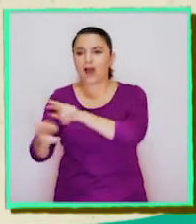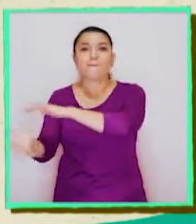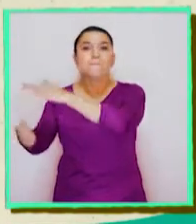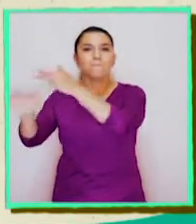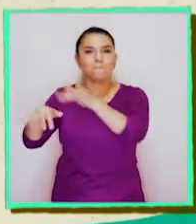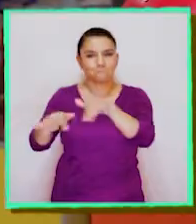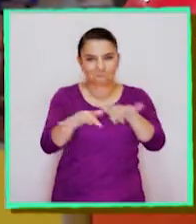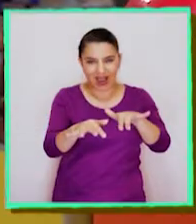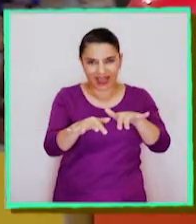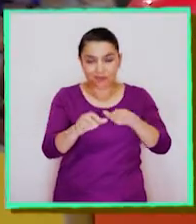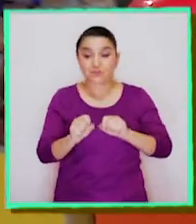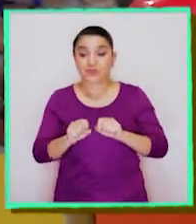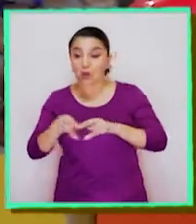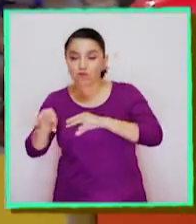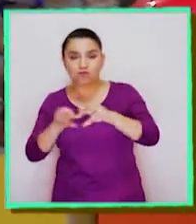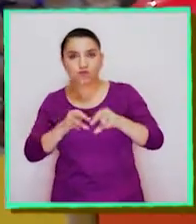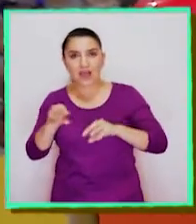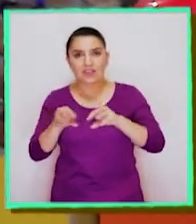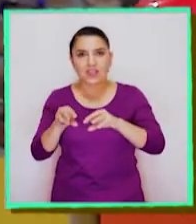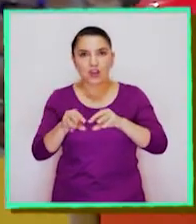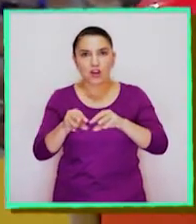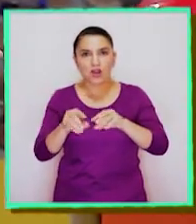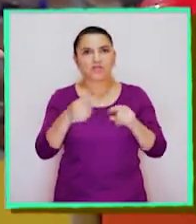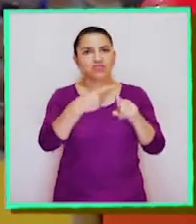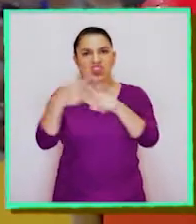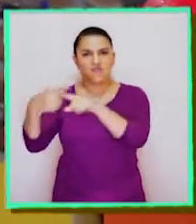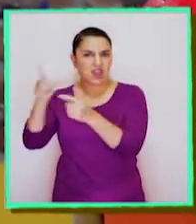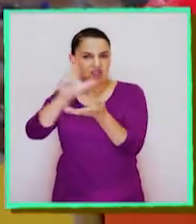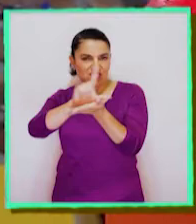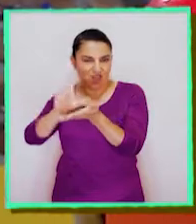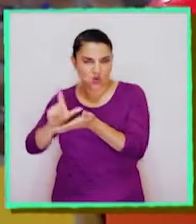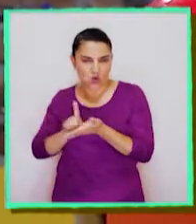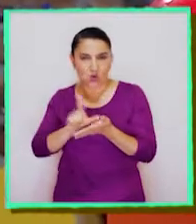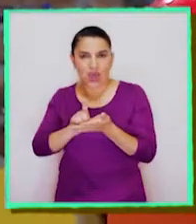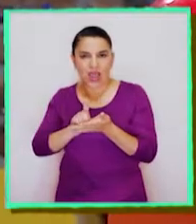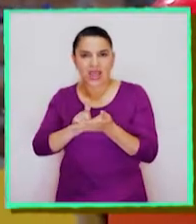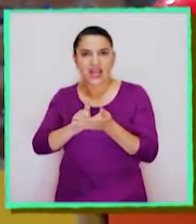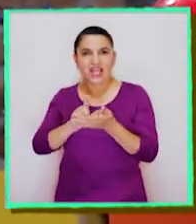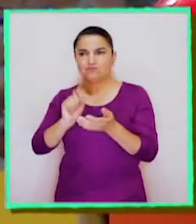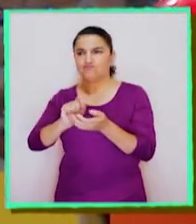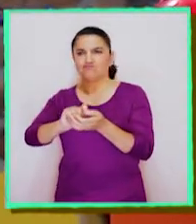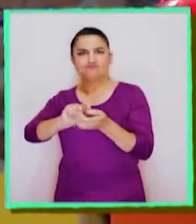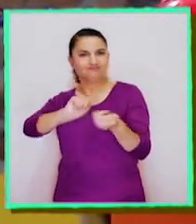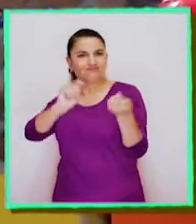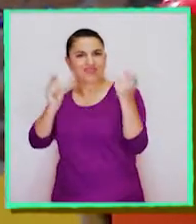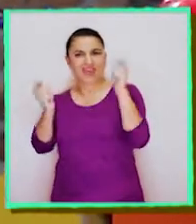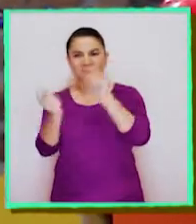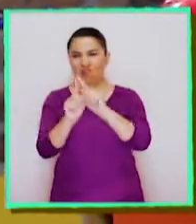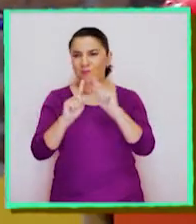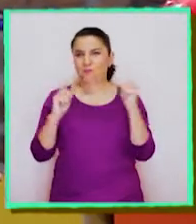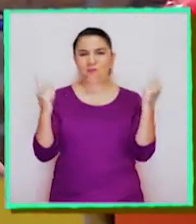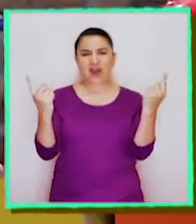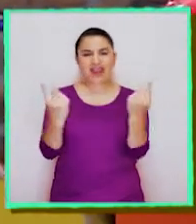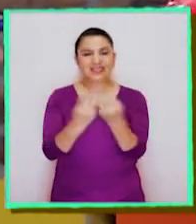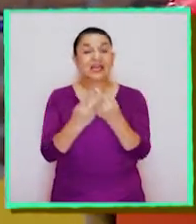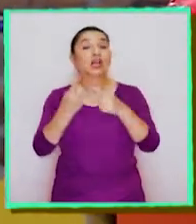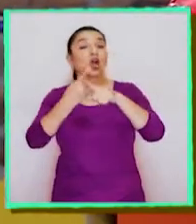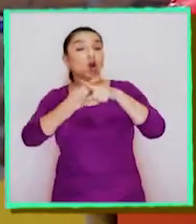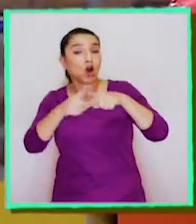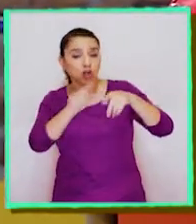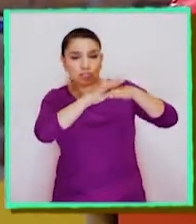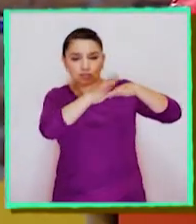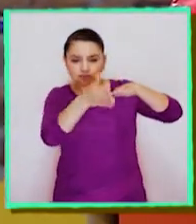mar. Estos materiales son depositados en diversos lugares y modelan el paisaje. Otras erosiones